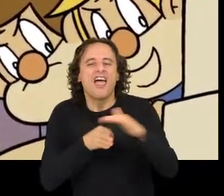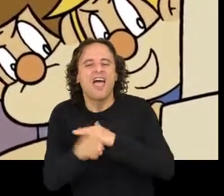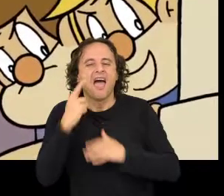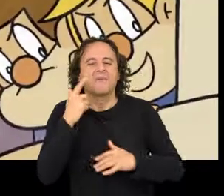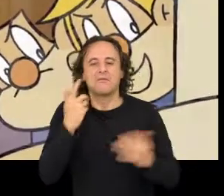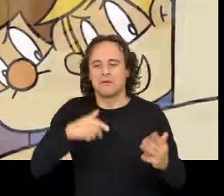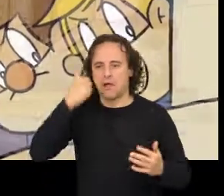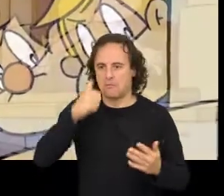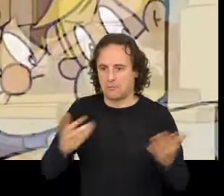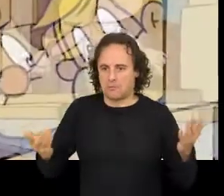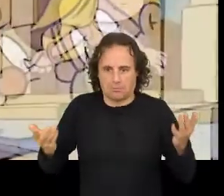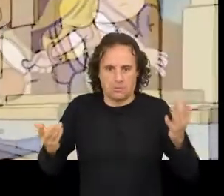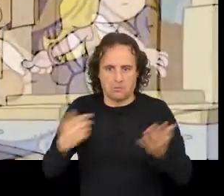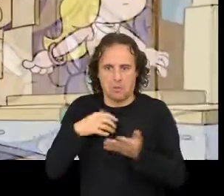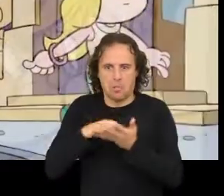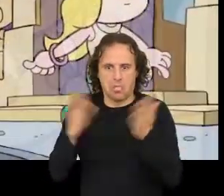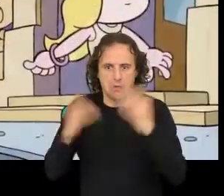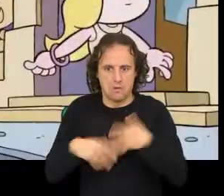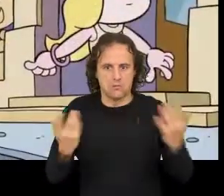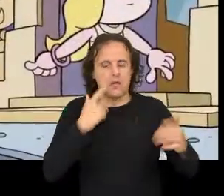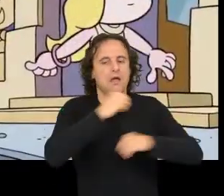Asomou-se a ventana e chamou-no